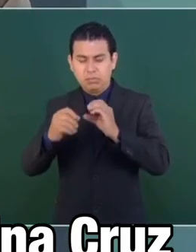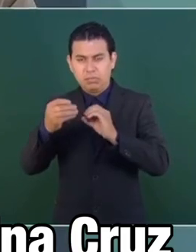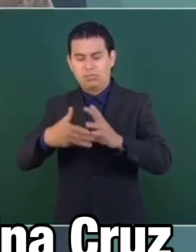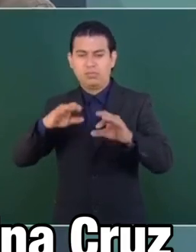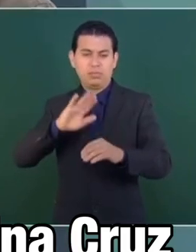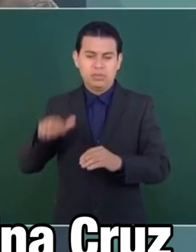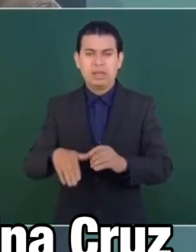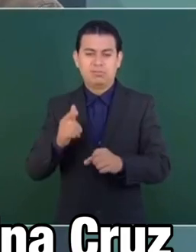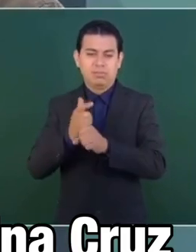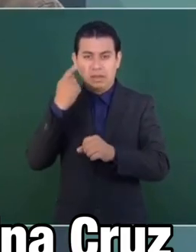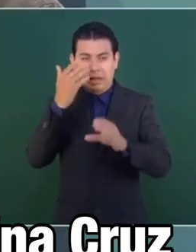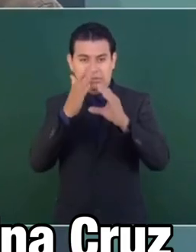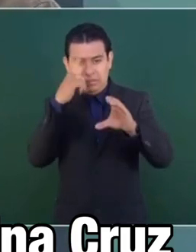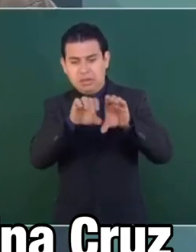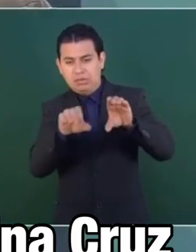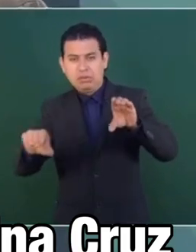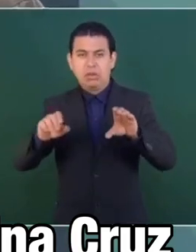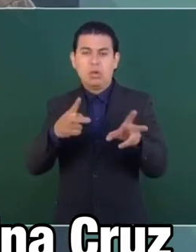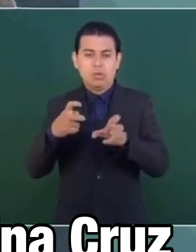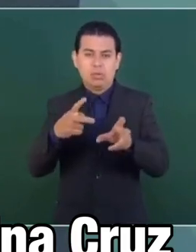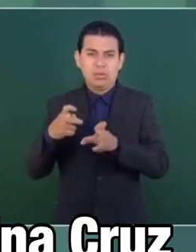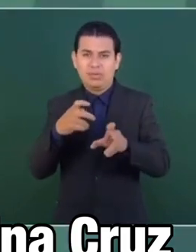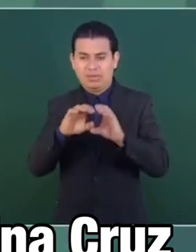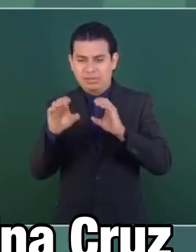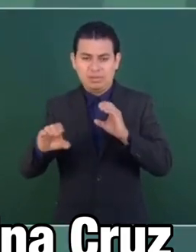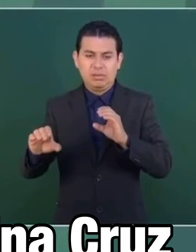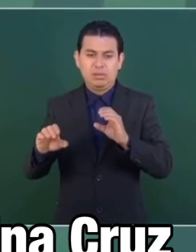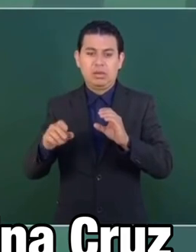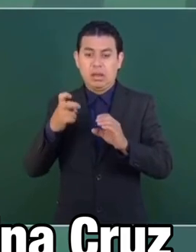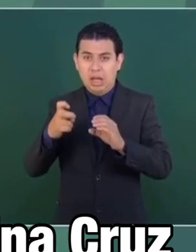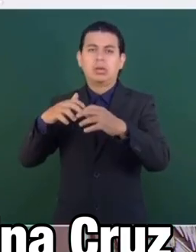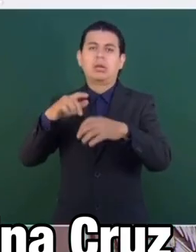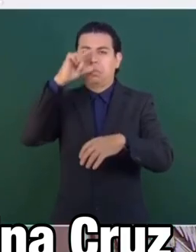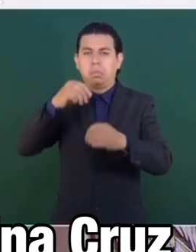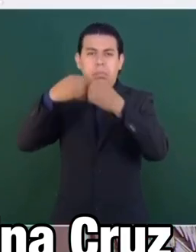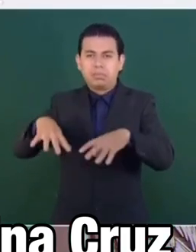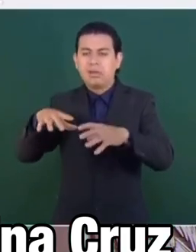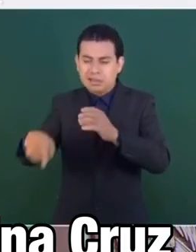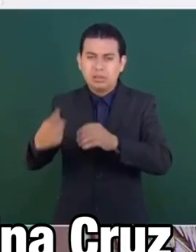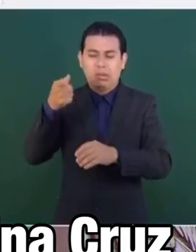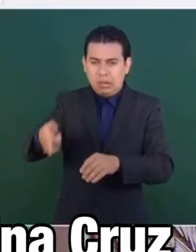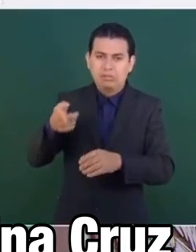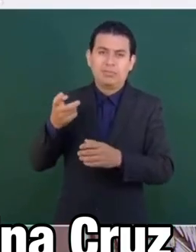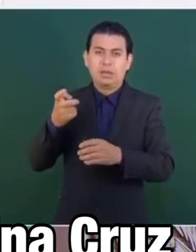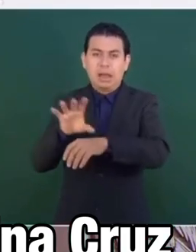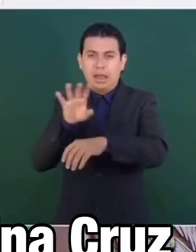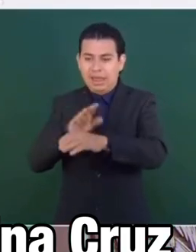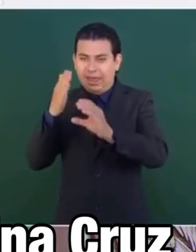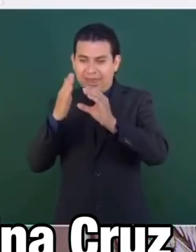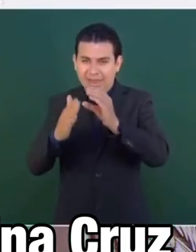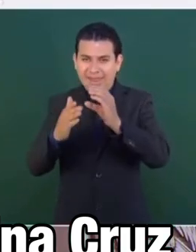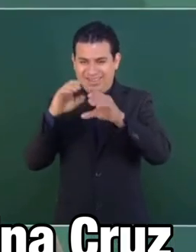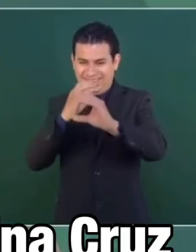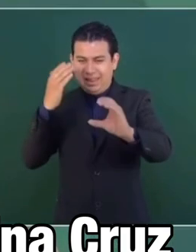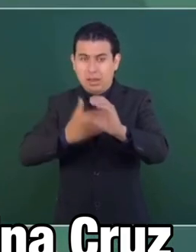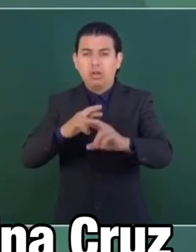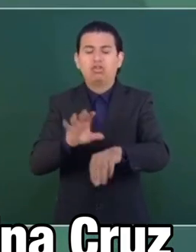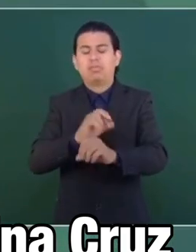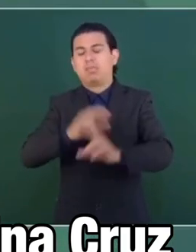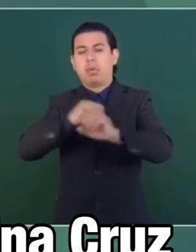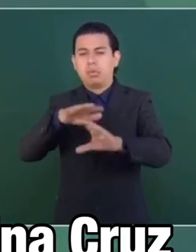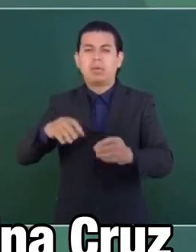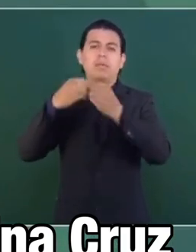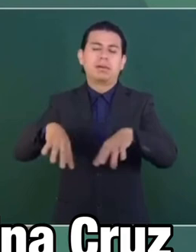para robar el cable. Bueno, ¿qué sucedió? Se dañó toda la refinería. Al perderse la energía, se callaron plantas, se afectaron.